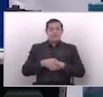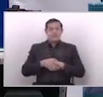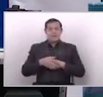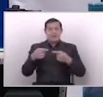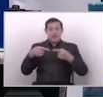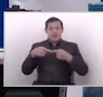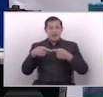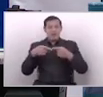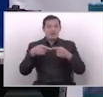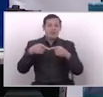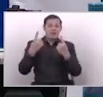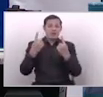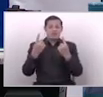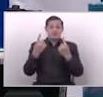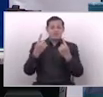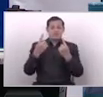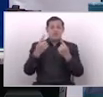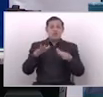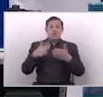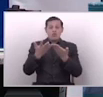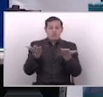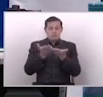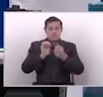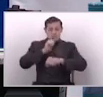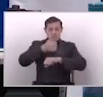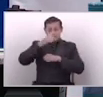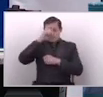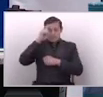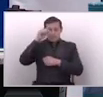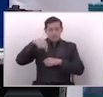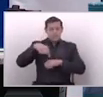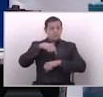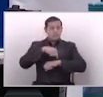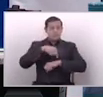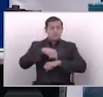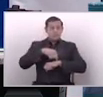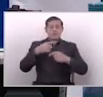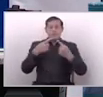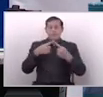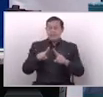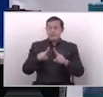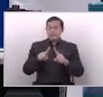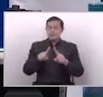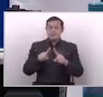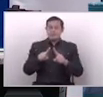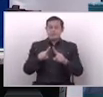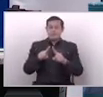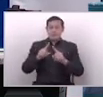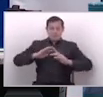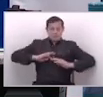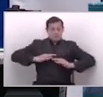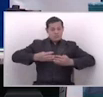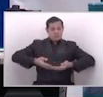muy al contrario, de cómo se ha estado, trabajando hasta el momento, ahora bien, los